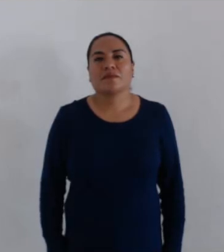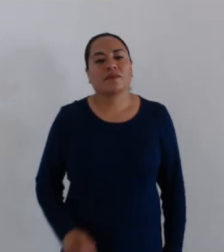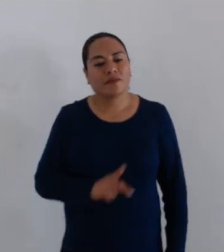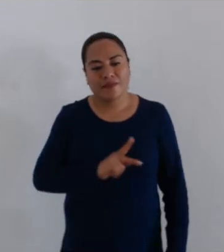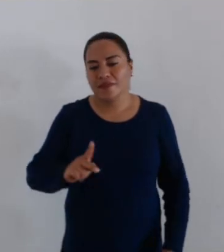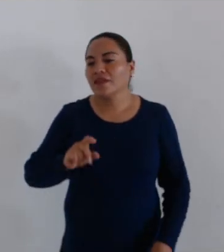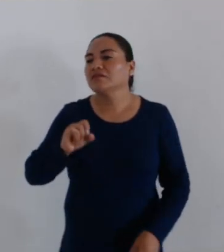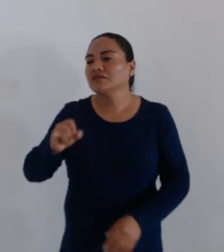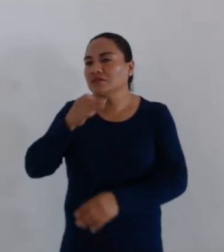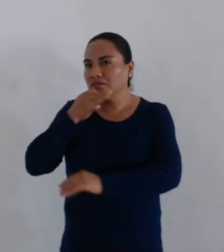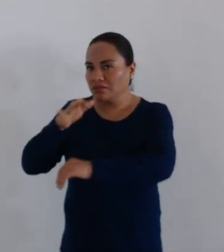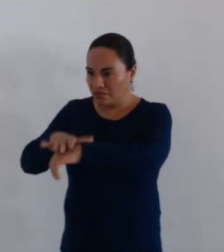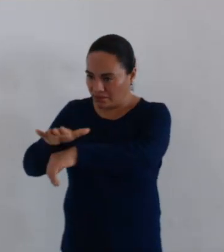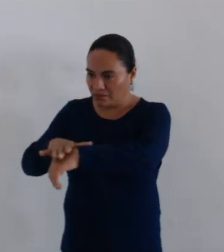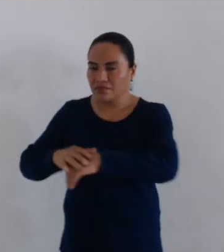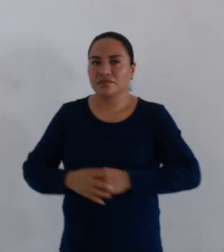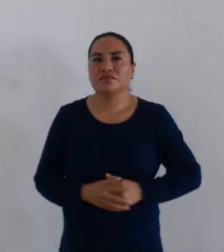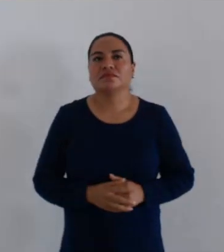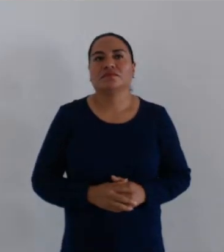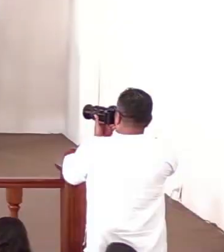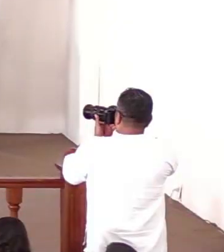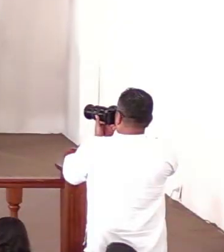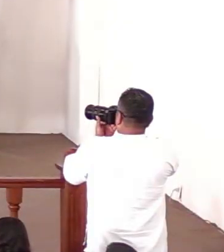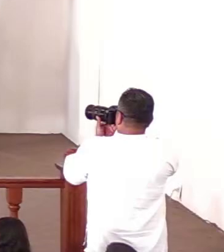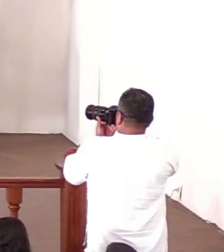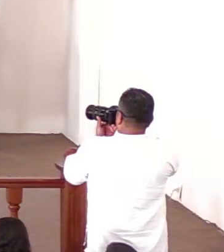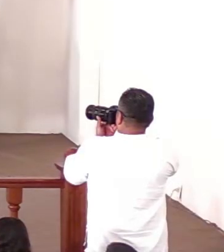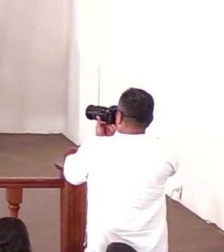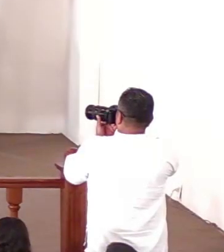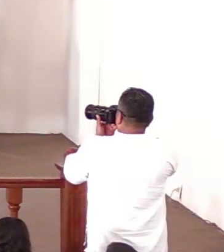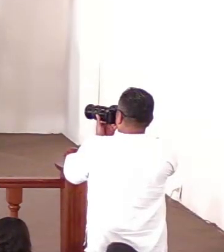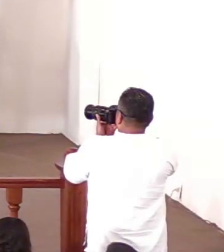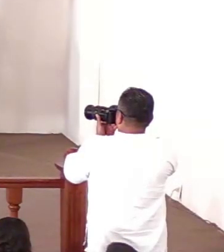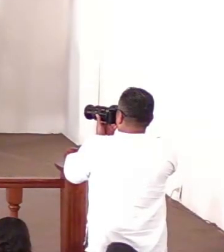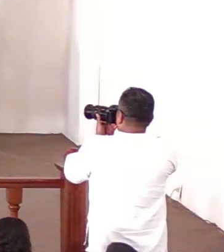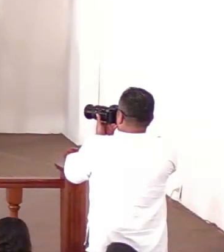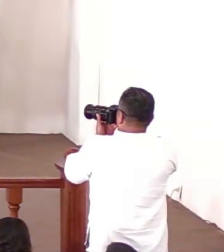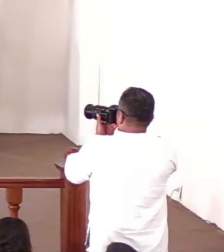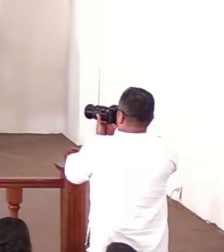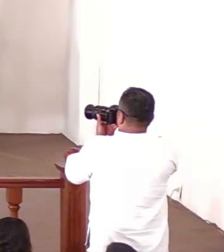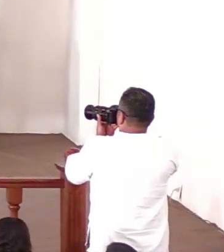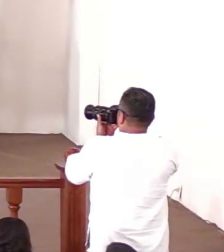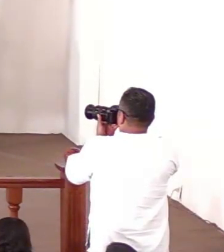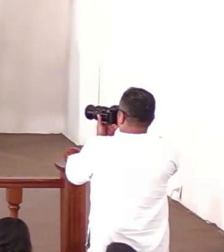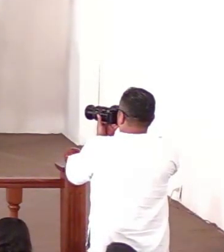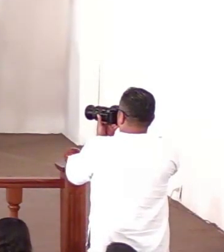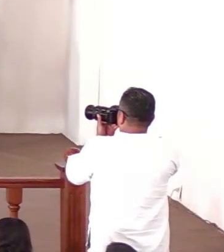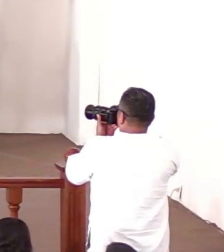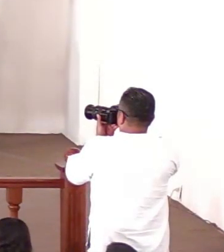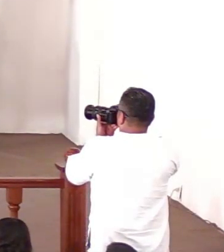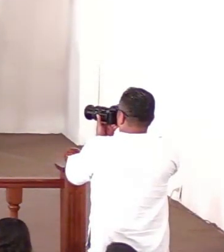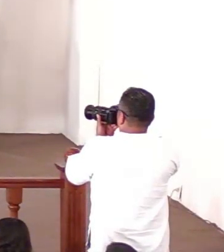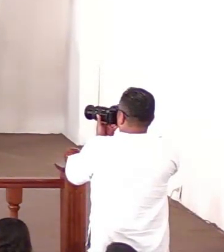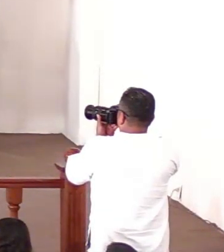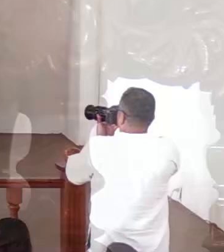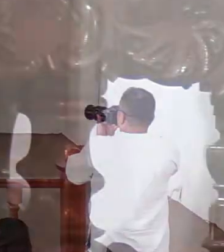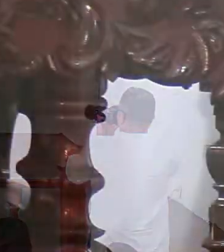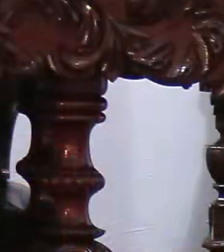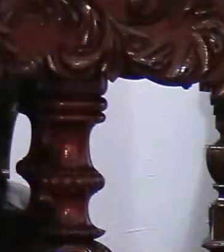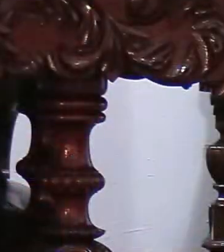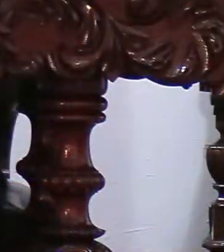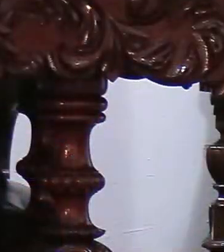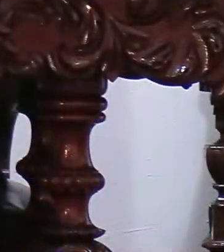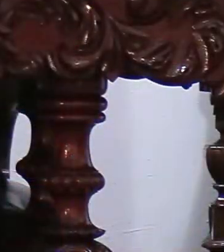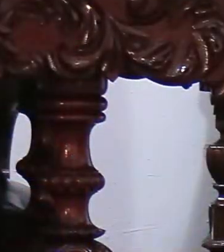Aprobado por unanimidad de los presentes. Prosiga con el siguiente dictamen, por favor. Dictamen emitido por la Comisión de Mercados y Comercio en Vía